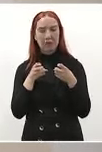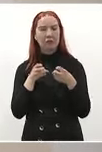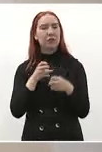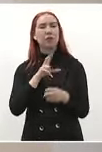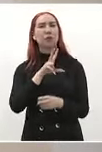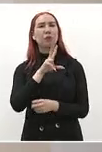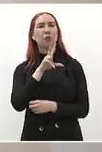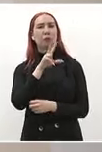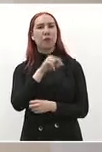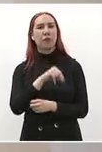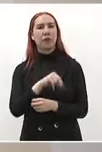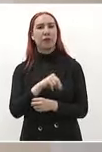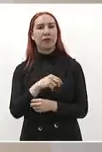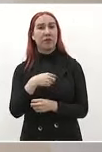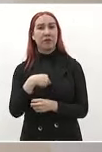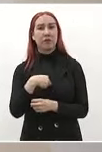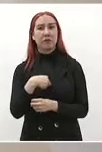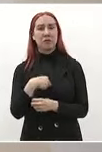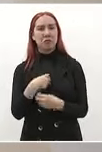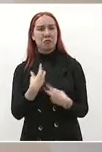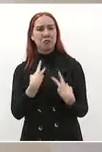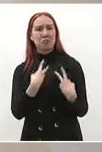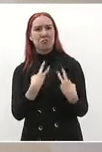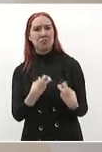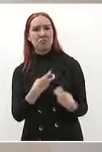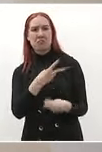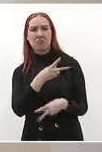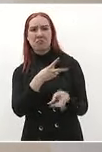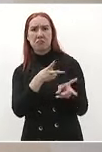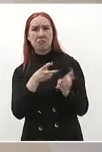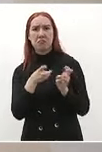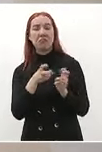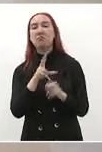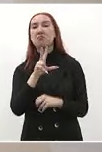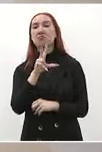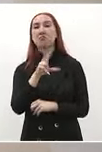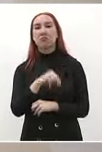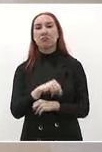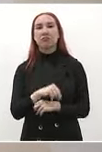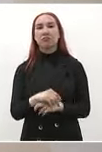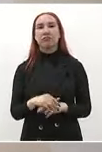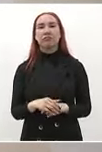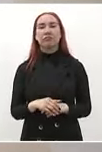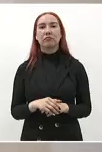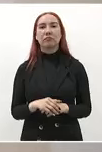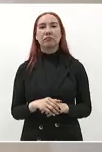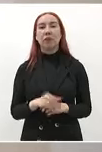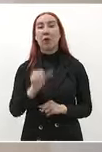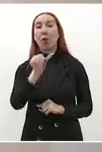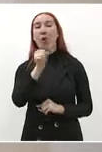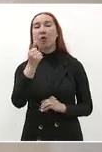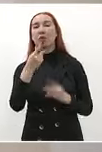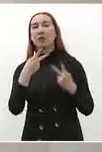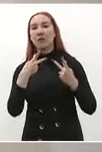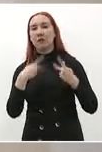yo no soy bandido los bandidos son otros